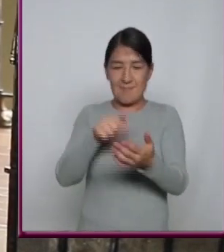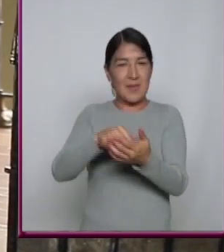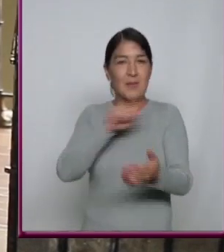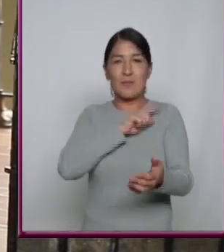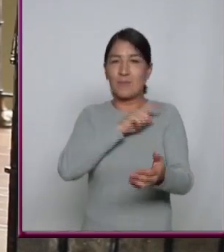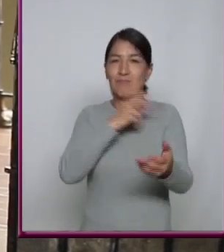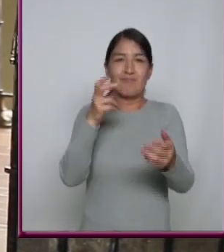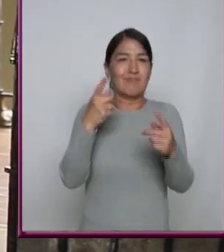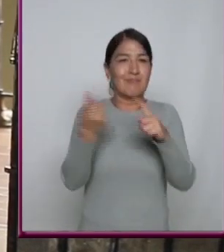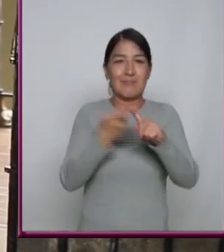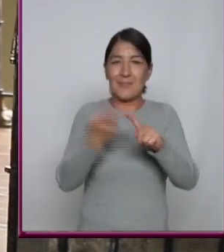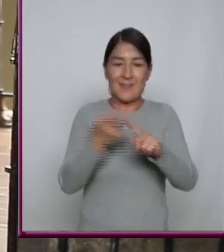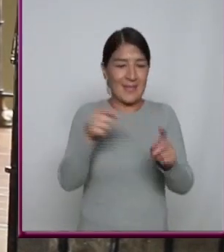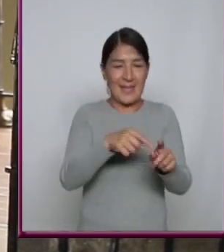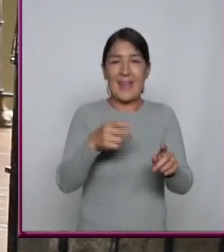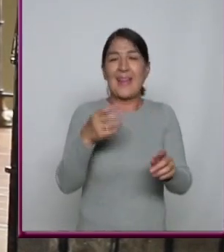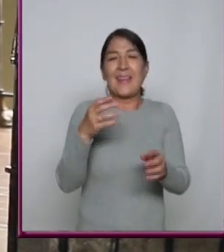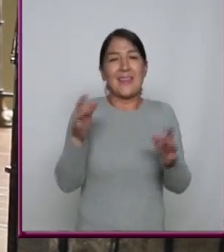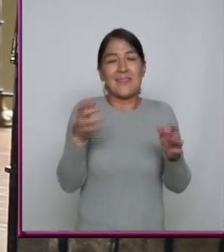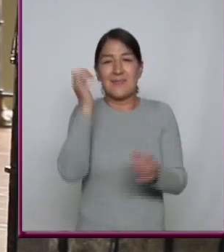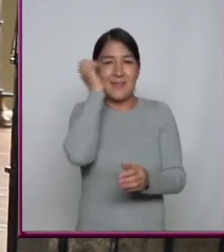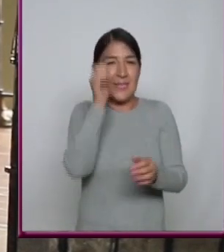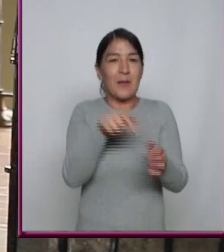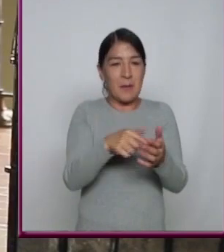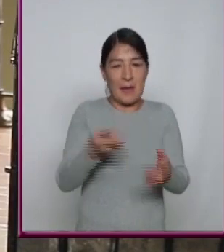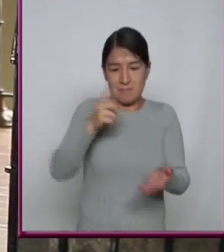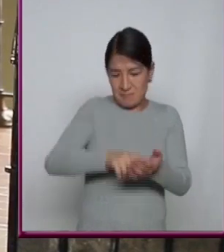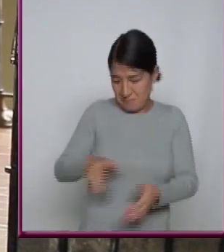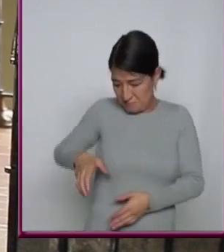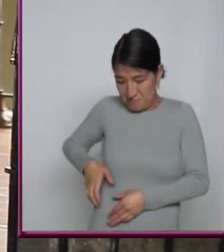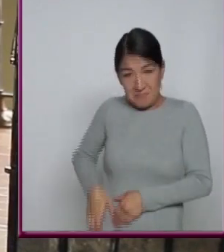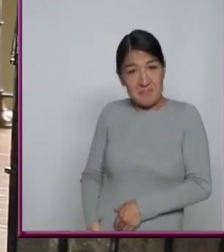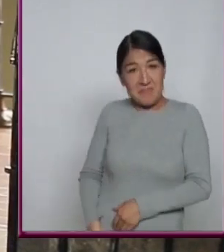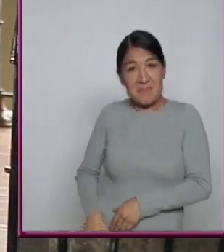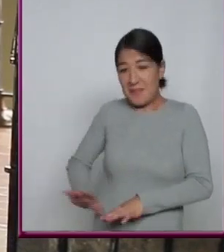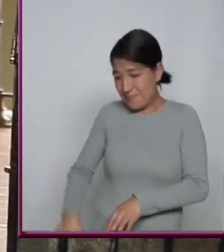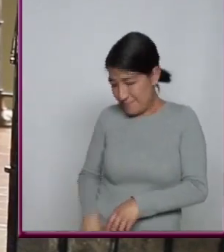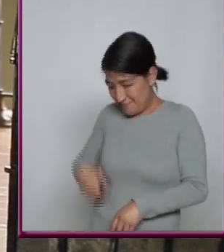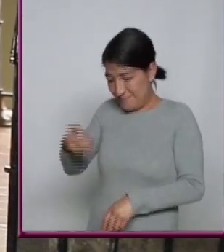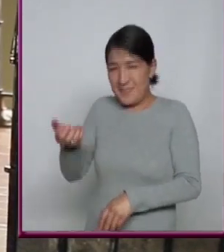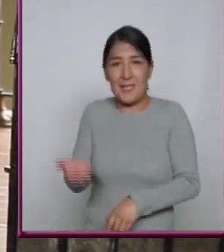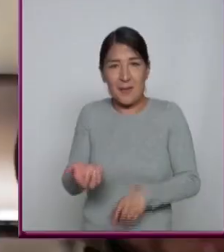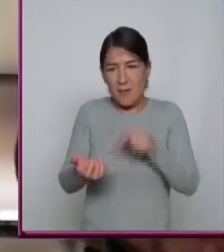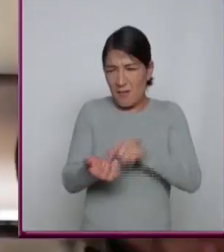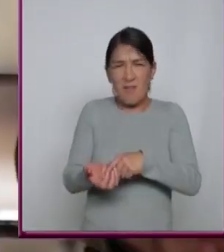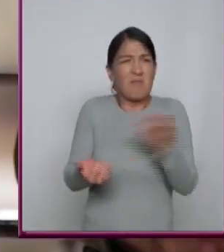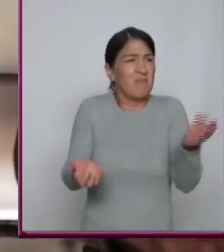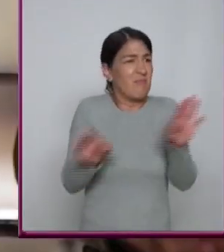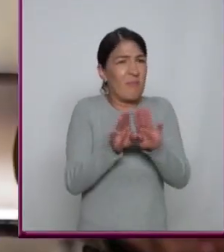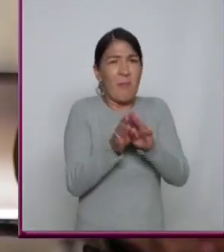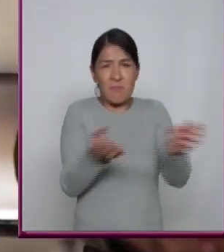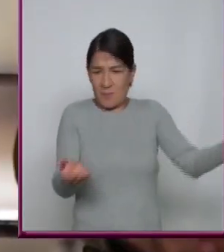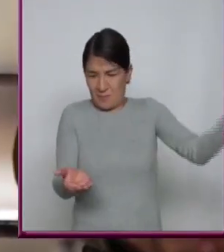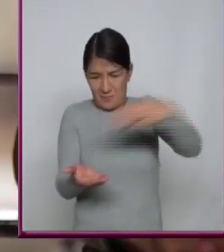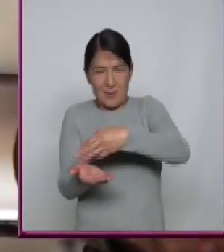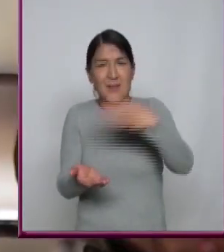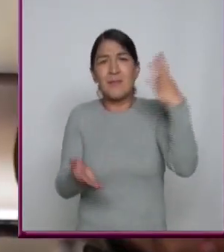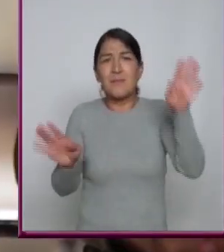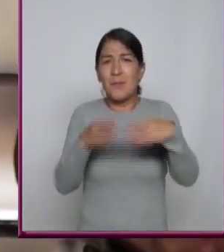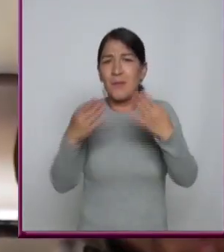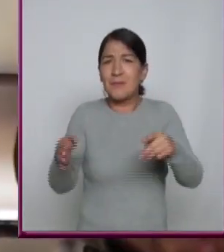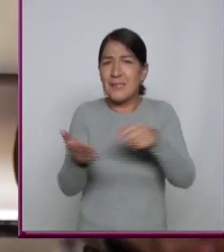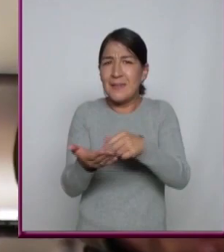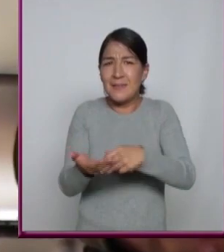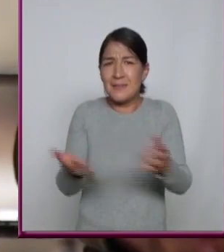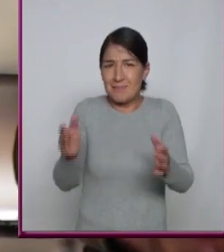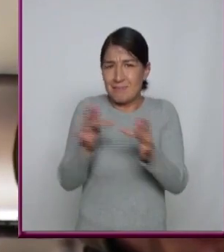Lo interesante Es que llevamos Toda esa música En el bolsillo Sin pensar dos veces Cómo llegó ahí Pero ojo Antes de que